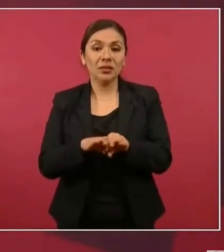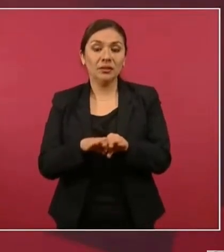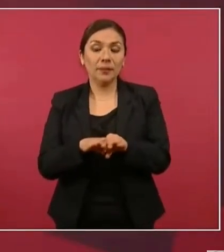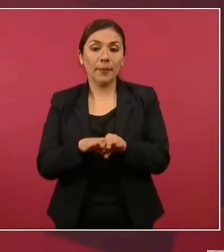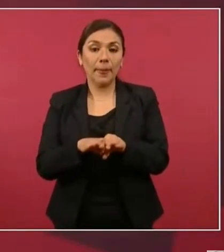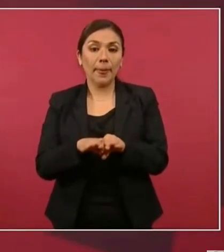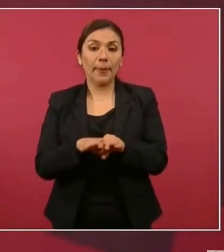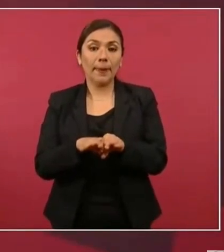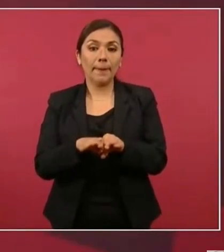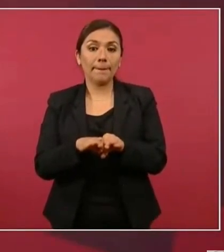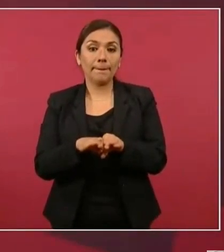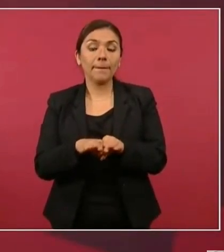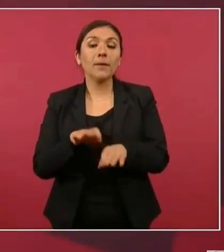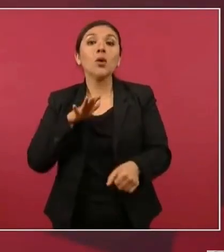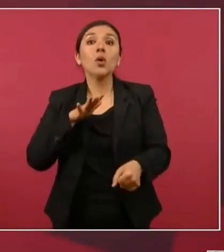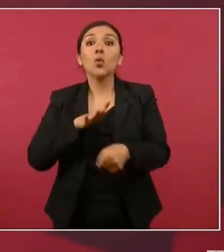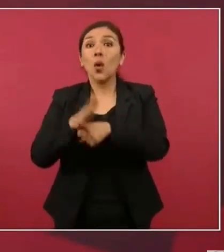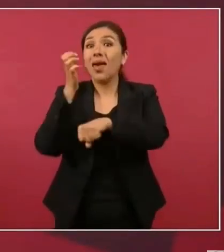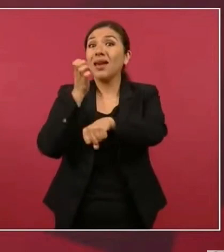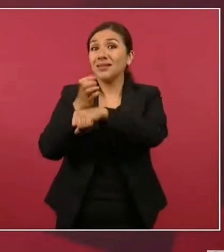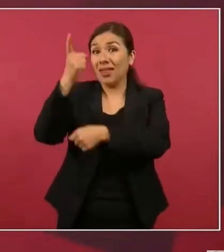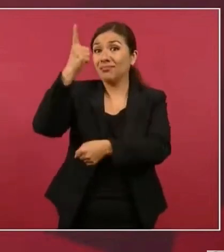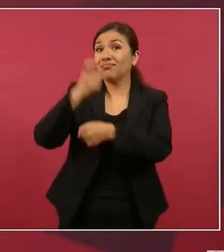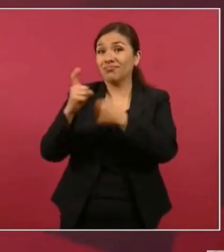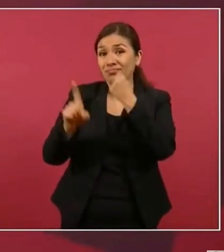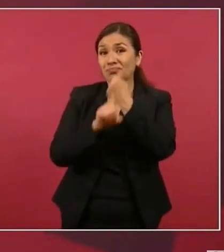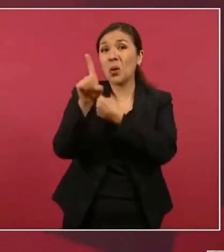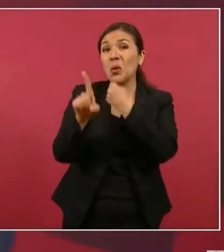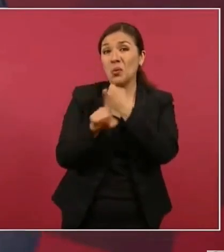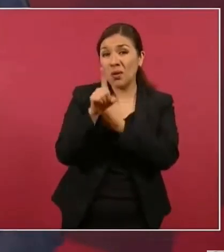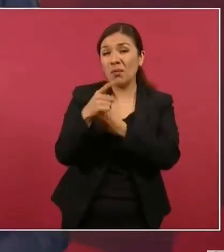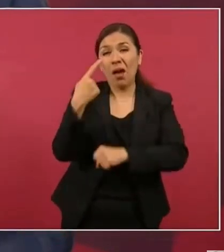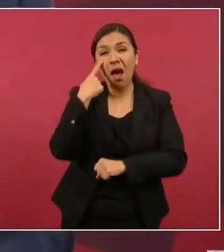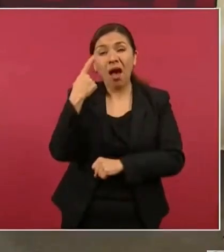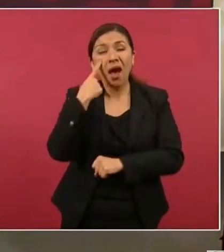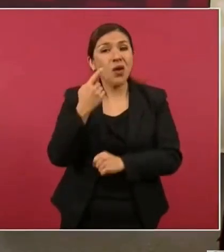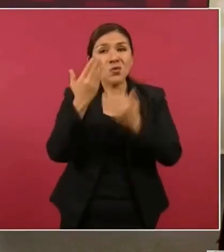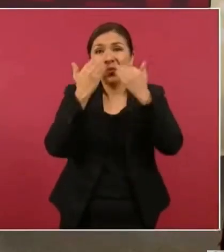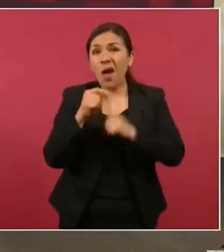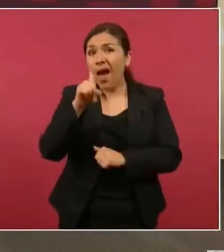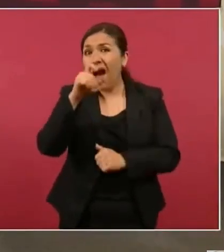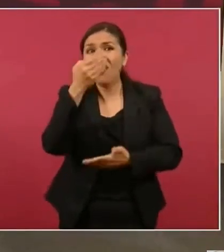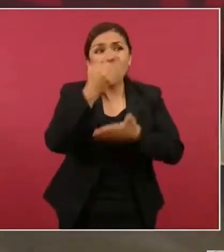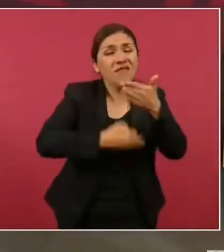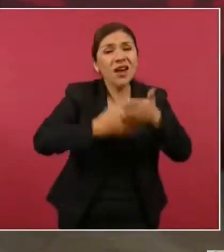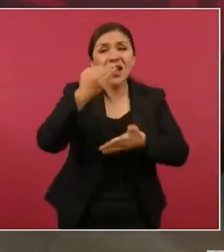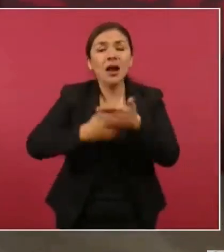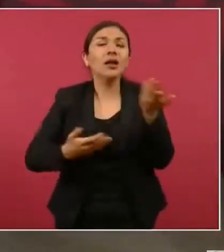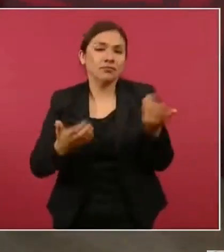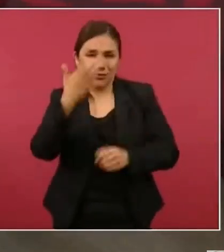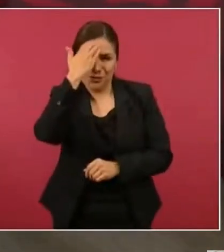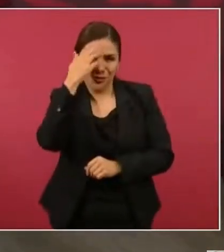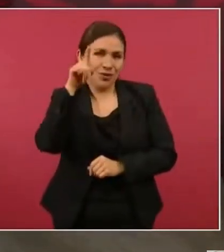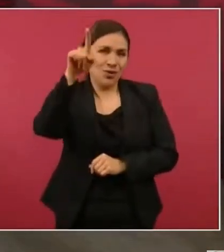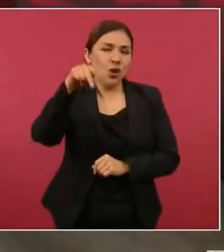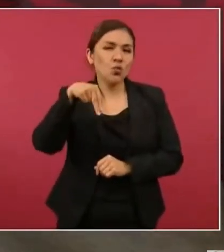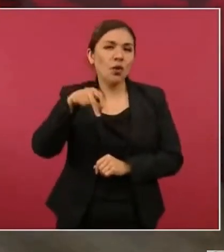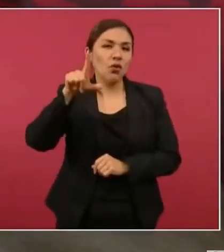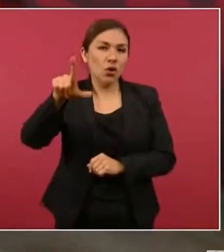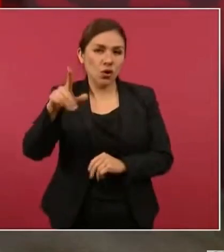Y uno de los estados que tiene problemas por falta de agua es Nuevo León.